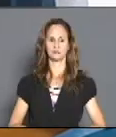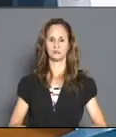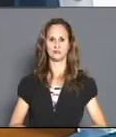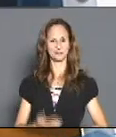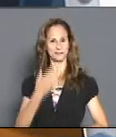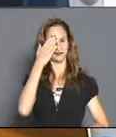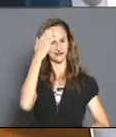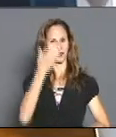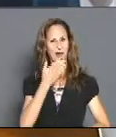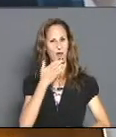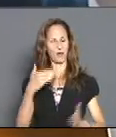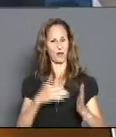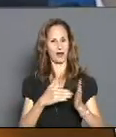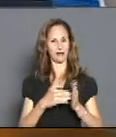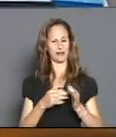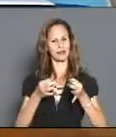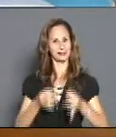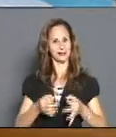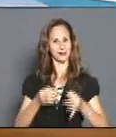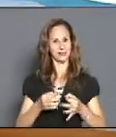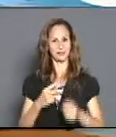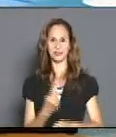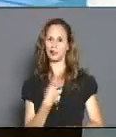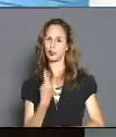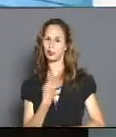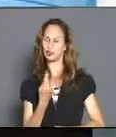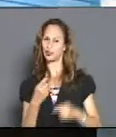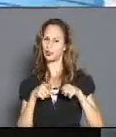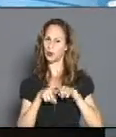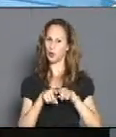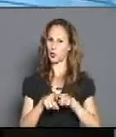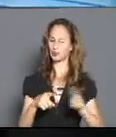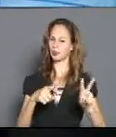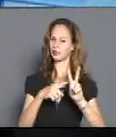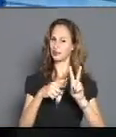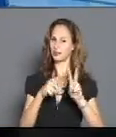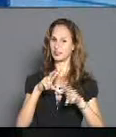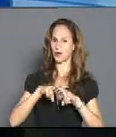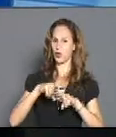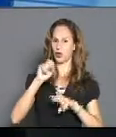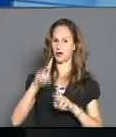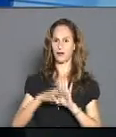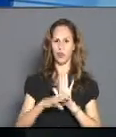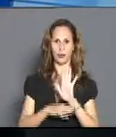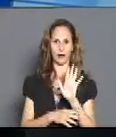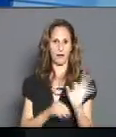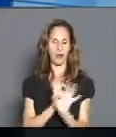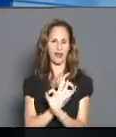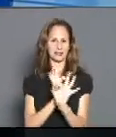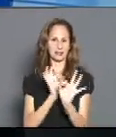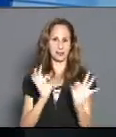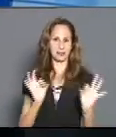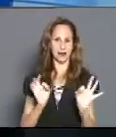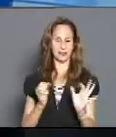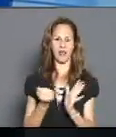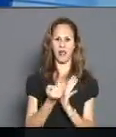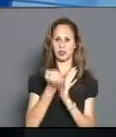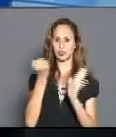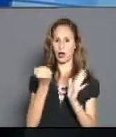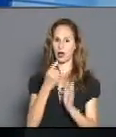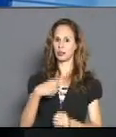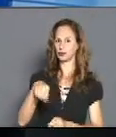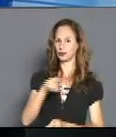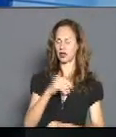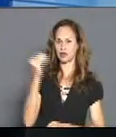Hola, tal? Muy buenas tardes. Como siempre, placer recibirlos a través de la señal de Telecristal, nuestra revista especial e informativa con la actualidad que usted necesita